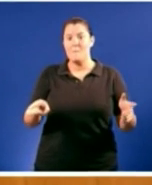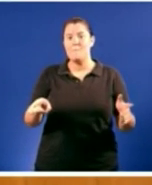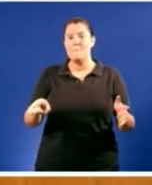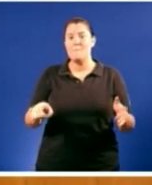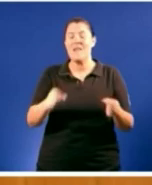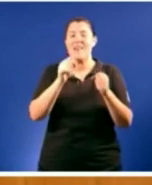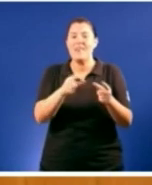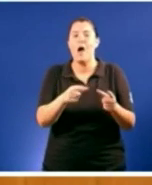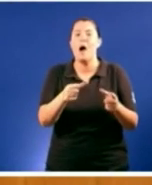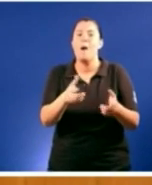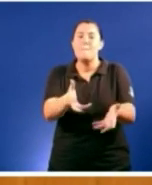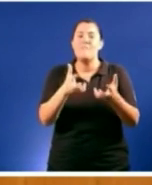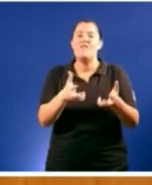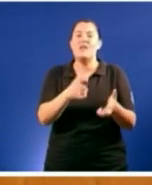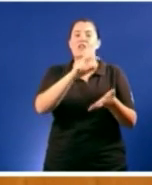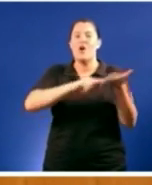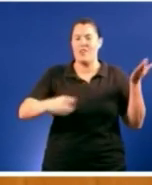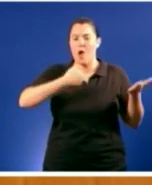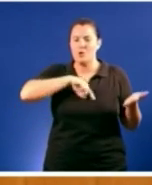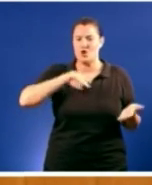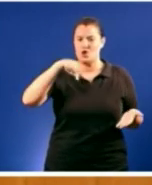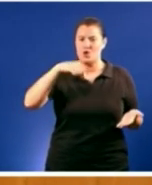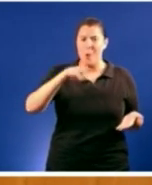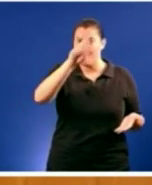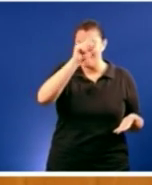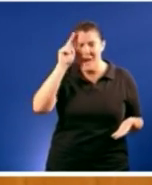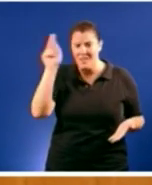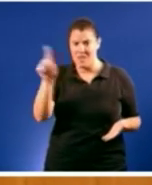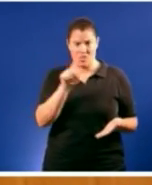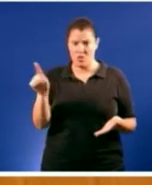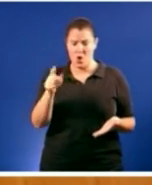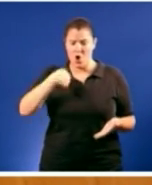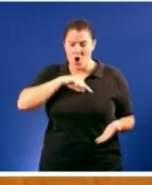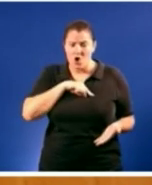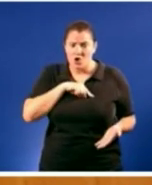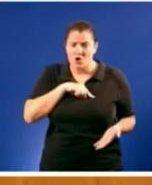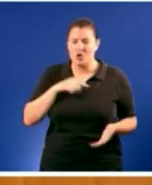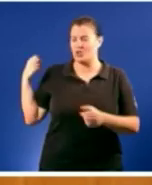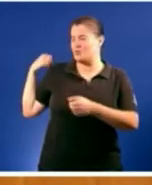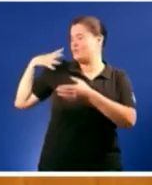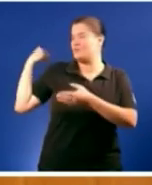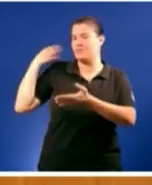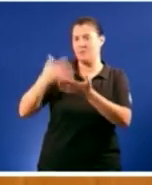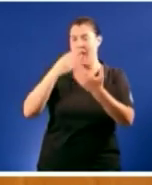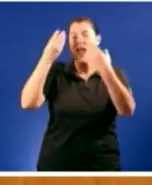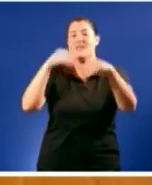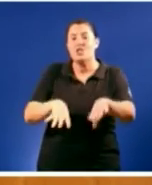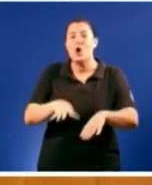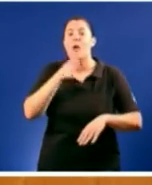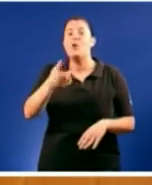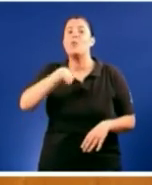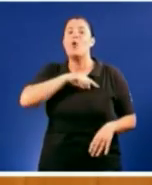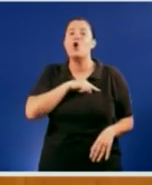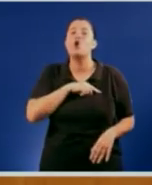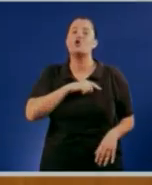somos Madrid, non somos La Rioja, somos nacionalidade histórica, porque queiran ou non, somos unha